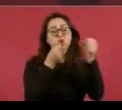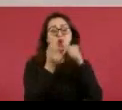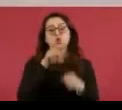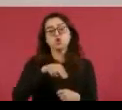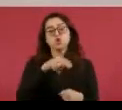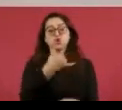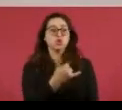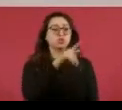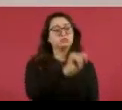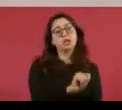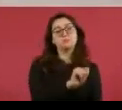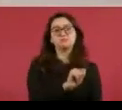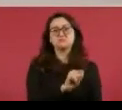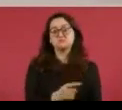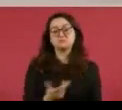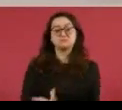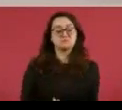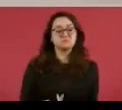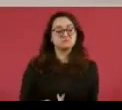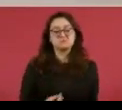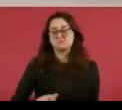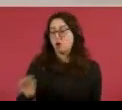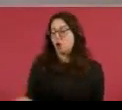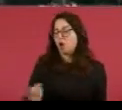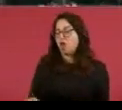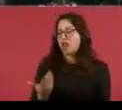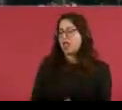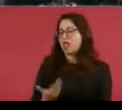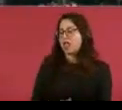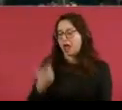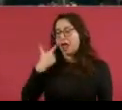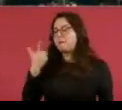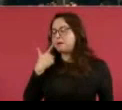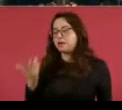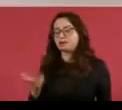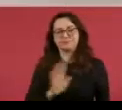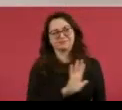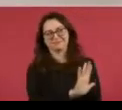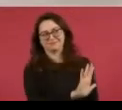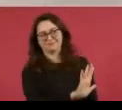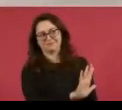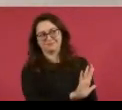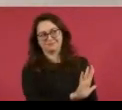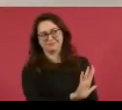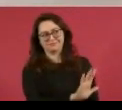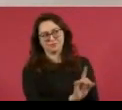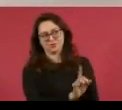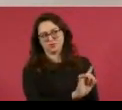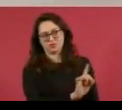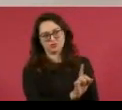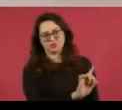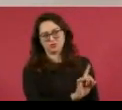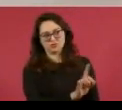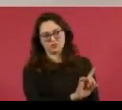poner, nos va a sentar en el banquillo de los acusados. Eso era antes, cuando las autoridades